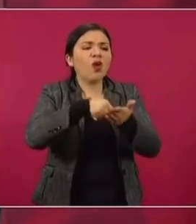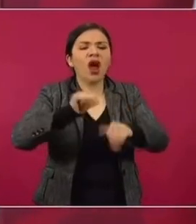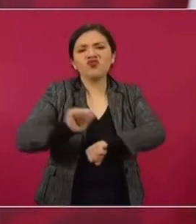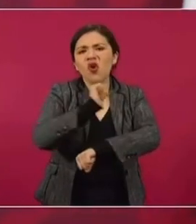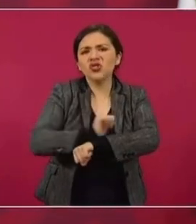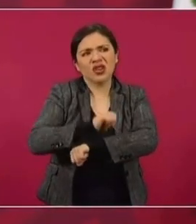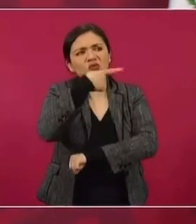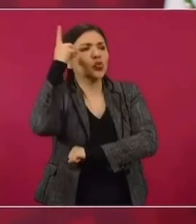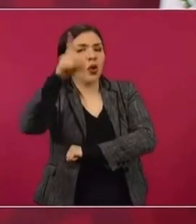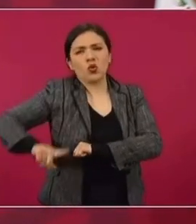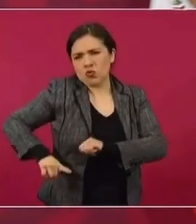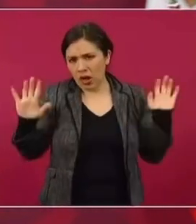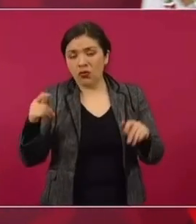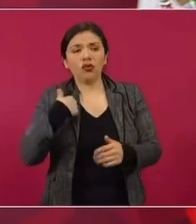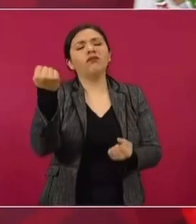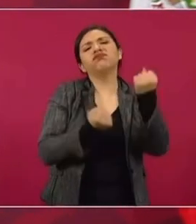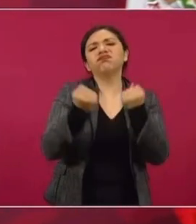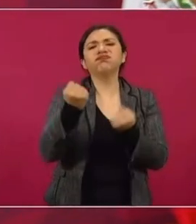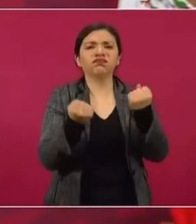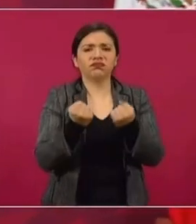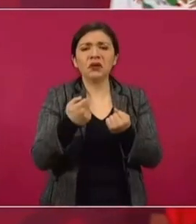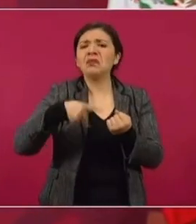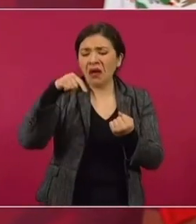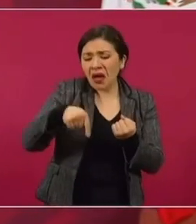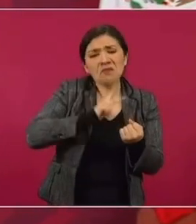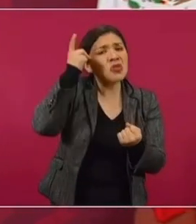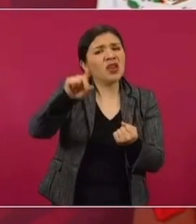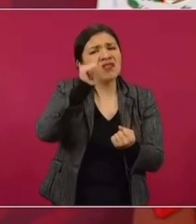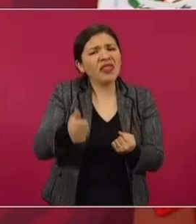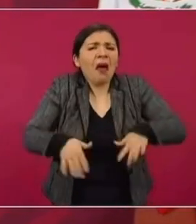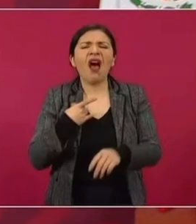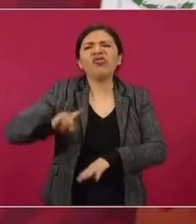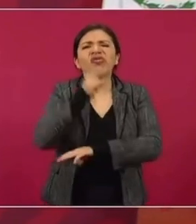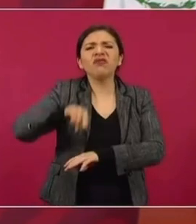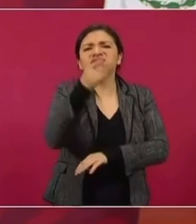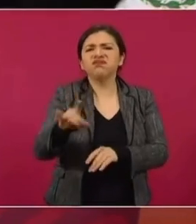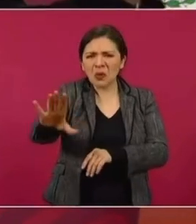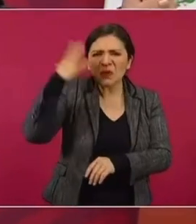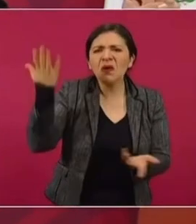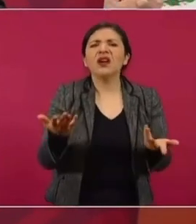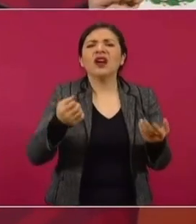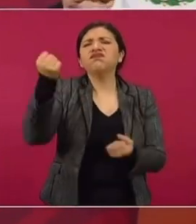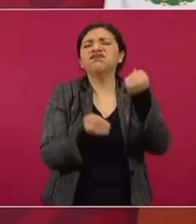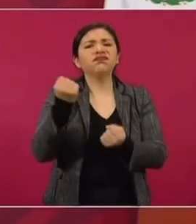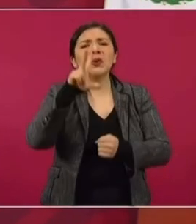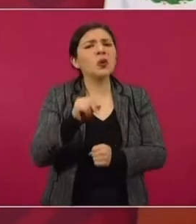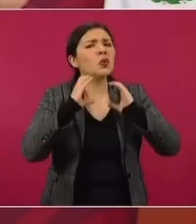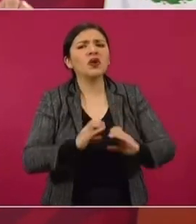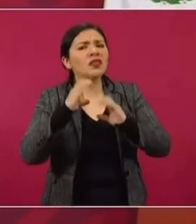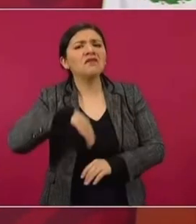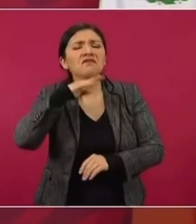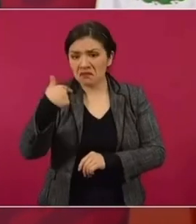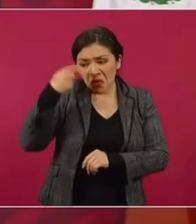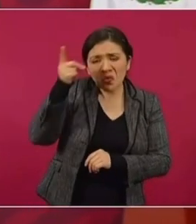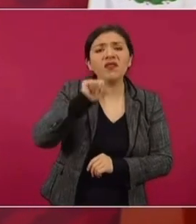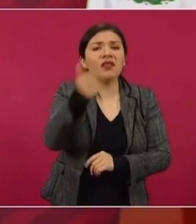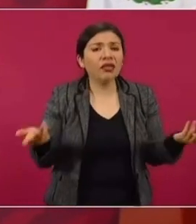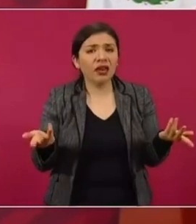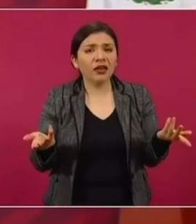un vehículo, y no lo cuidaba. Si habían baches, pues pasaba a toda velocidad, porque no era de él.